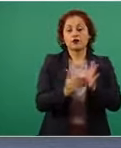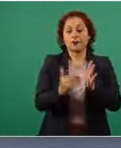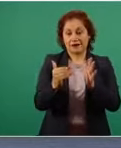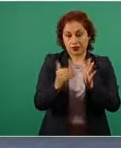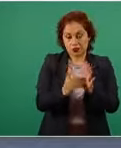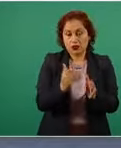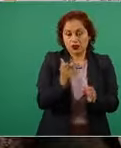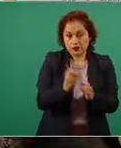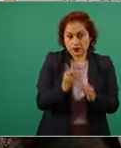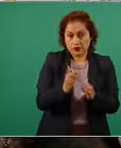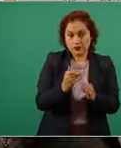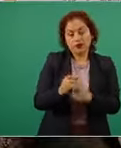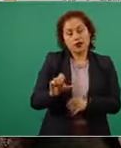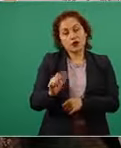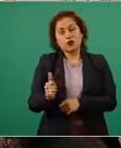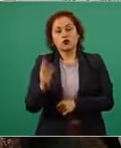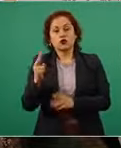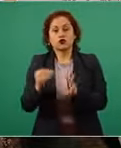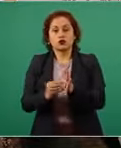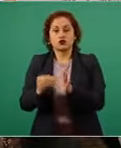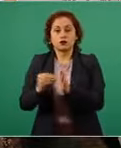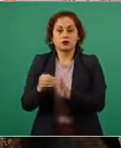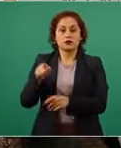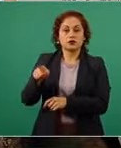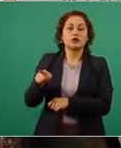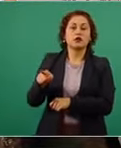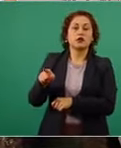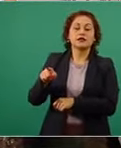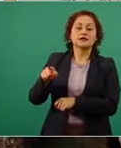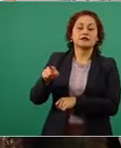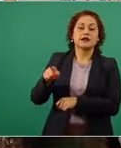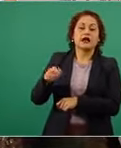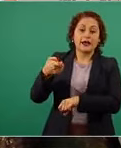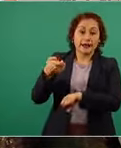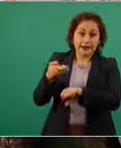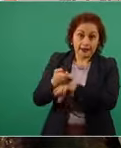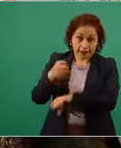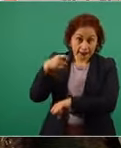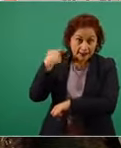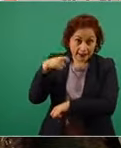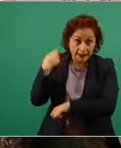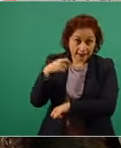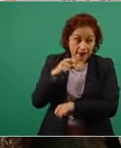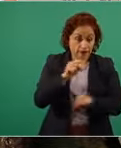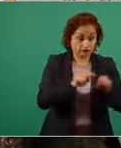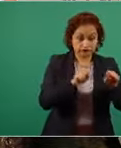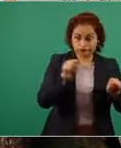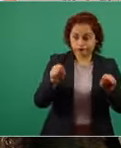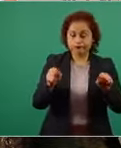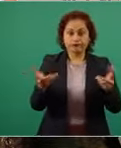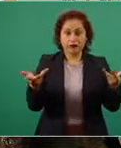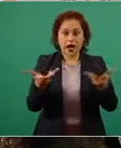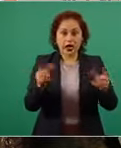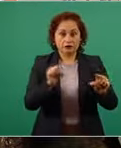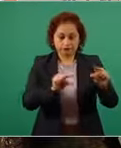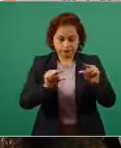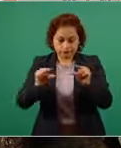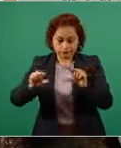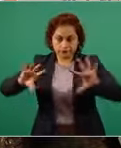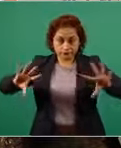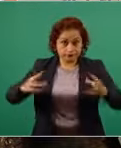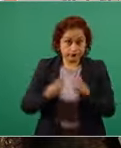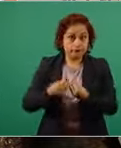de dosis en proceso de envasado en Cancino, en Querétaro. Ese es el total de lo que hemos recibido. La siguiente, por favor.